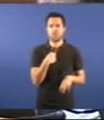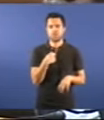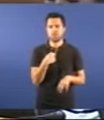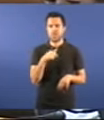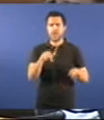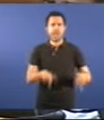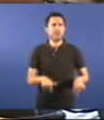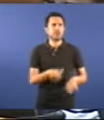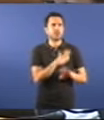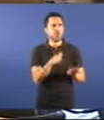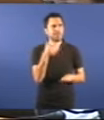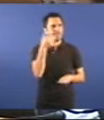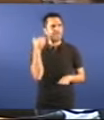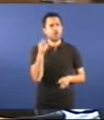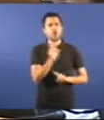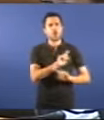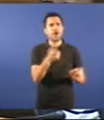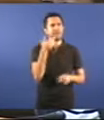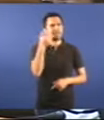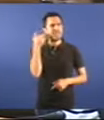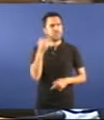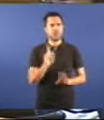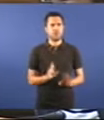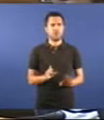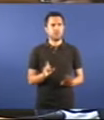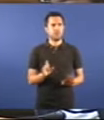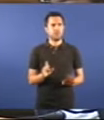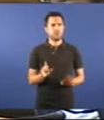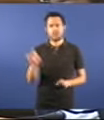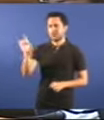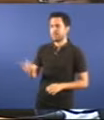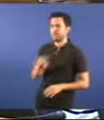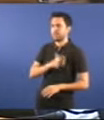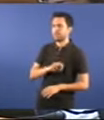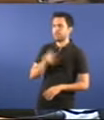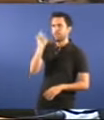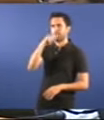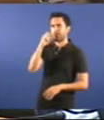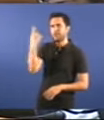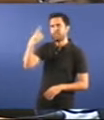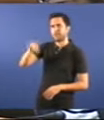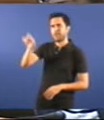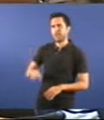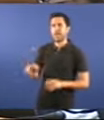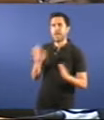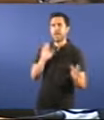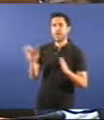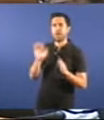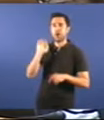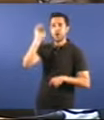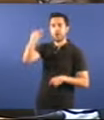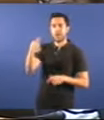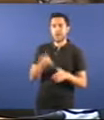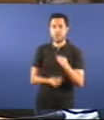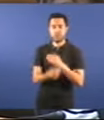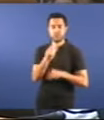Indigno, señora presidenta. Indigno. Señor Feijó, sabe vostede que foi na época romana cando